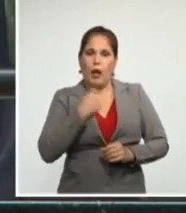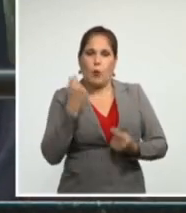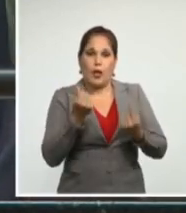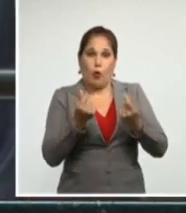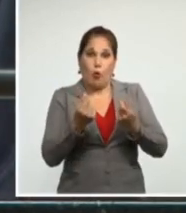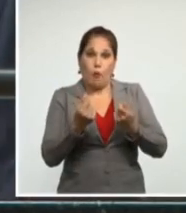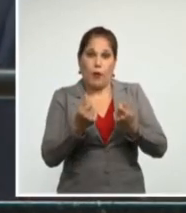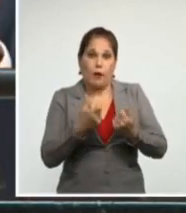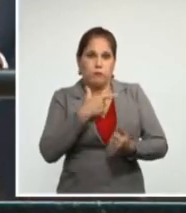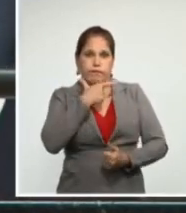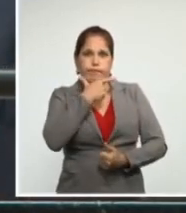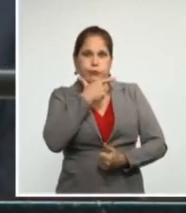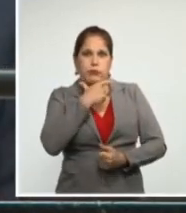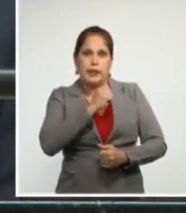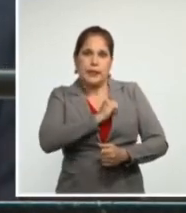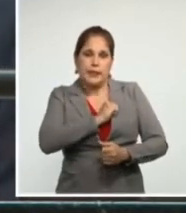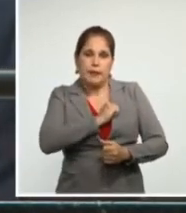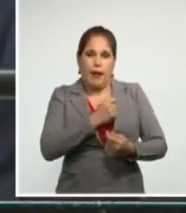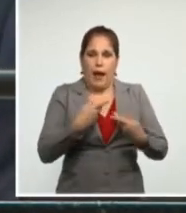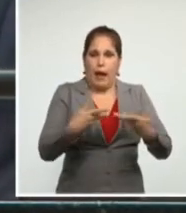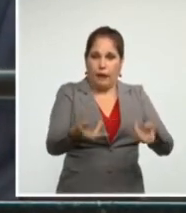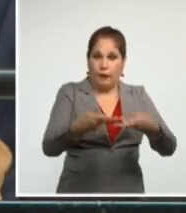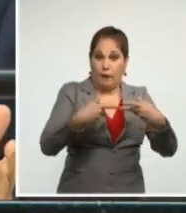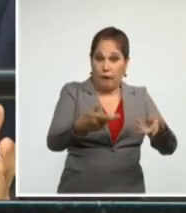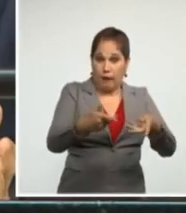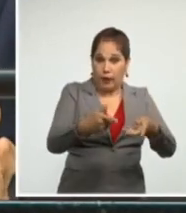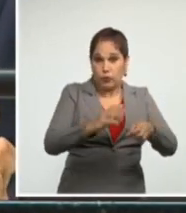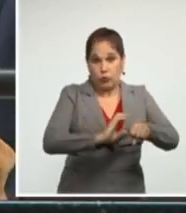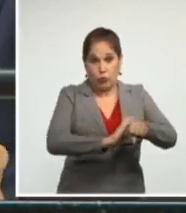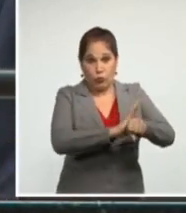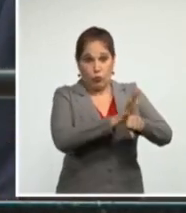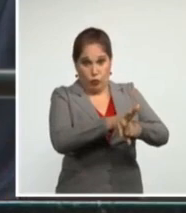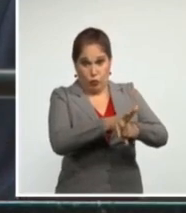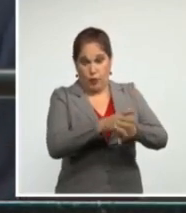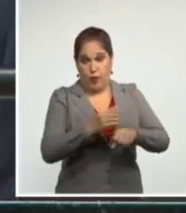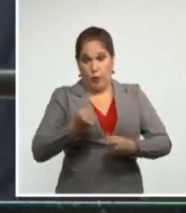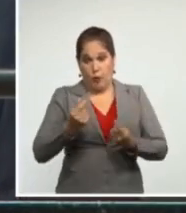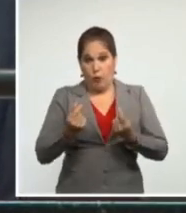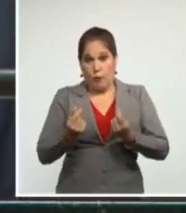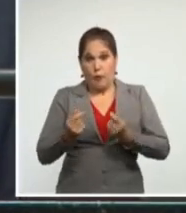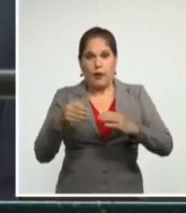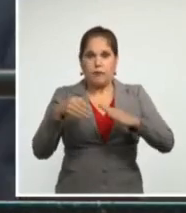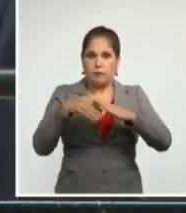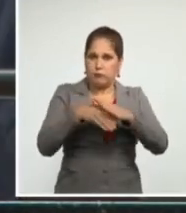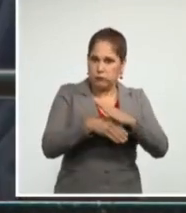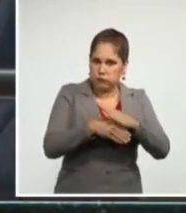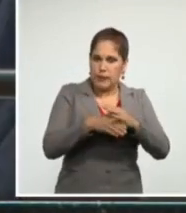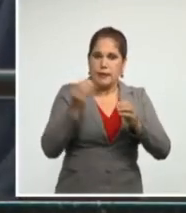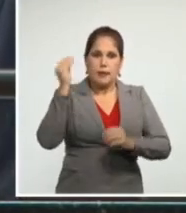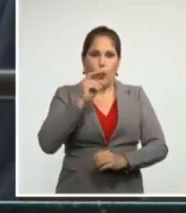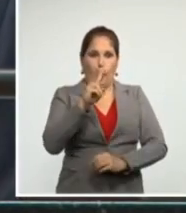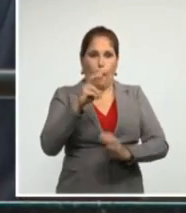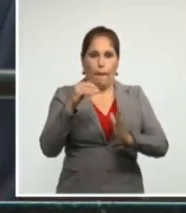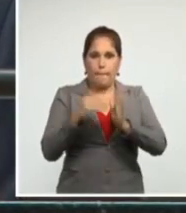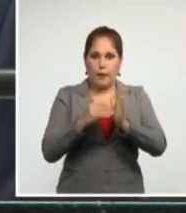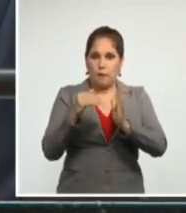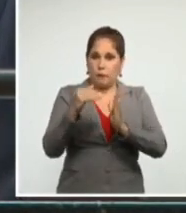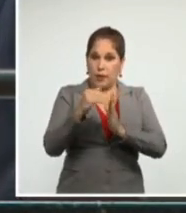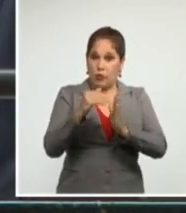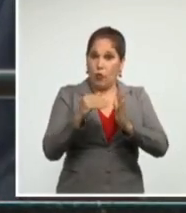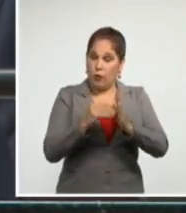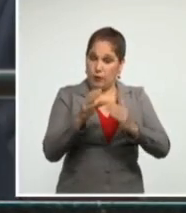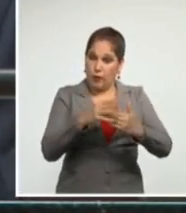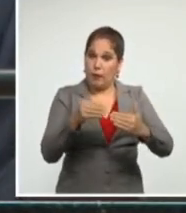y los gastos asociados a la COVID-19 en el orden de los 2.000 millones de pesos